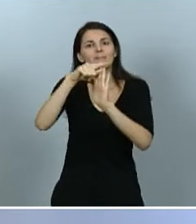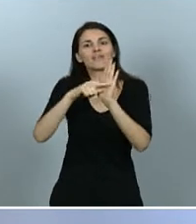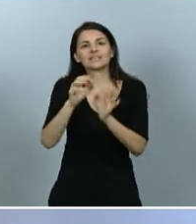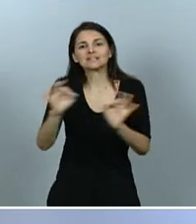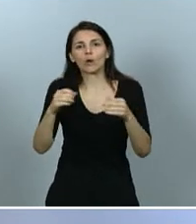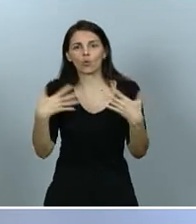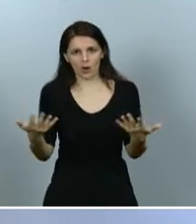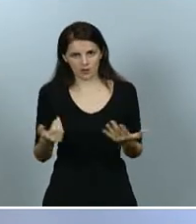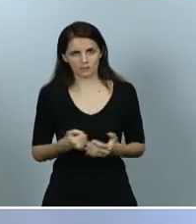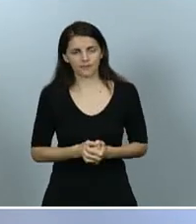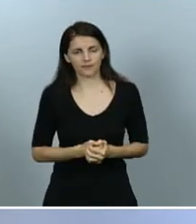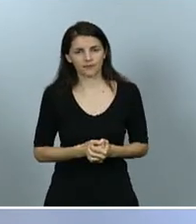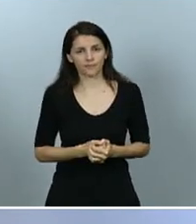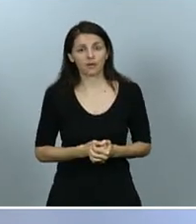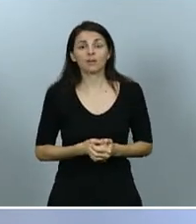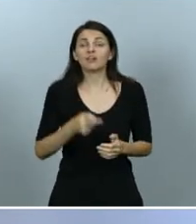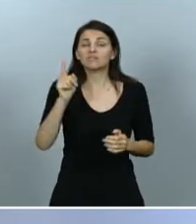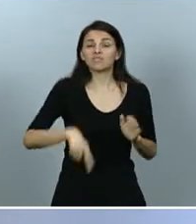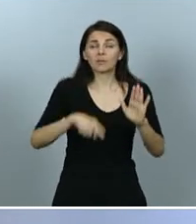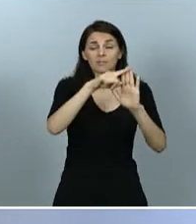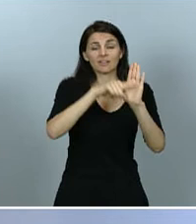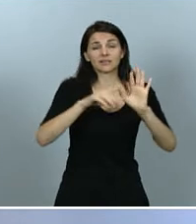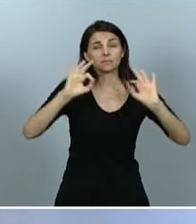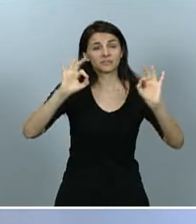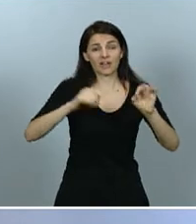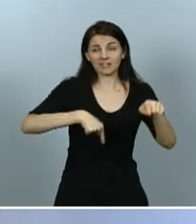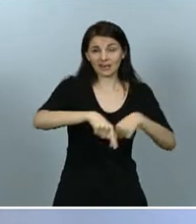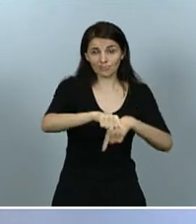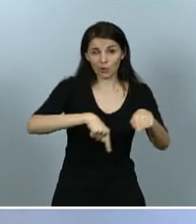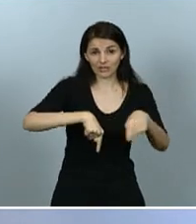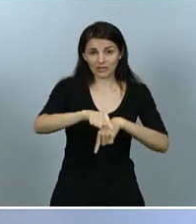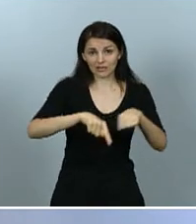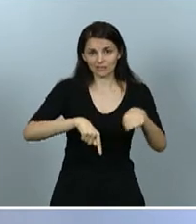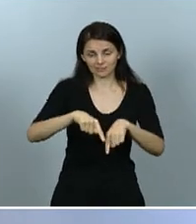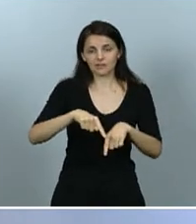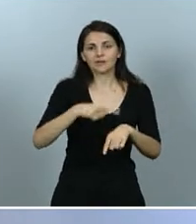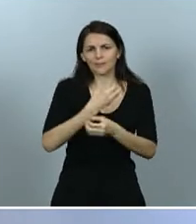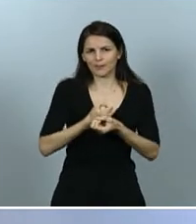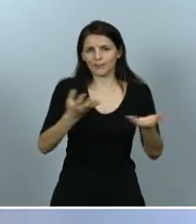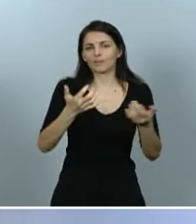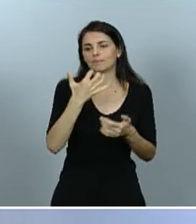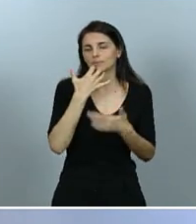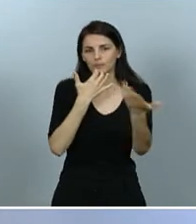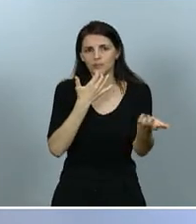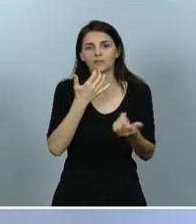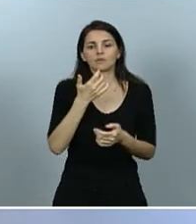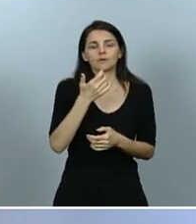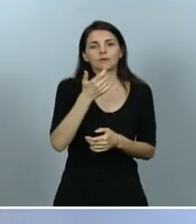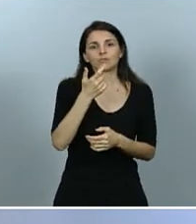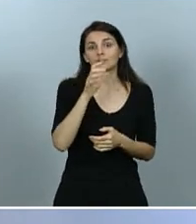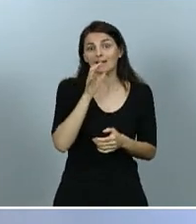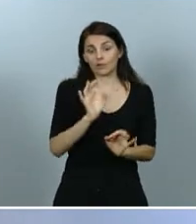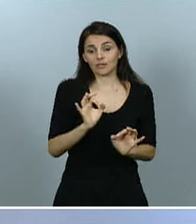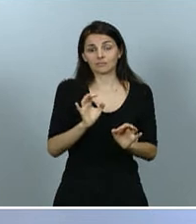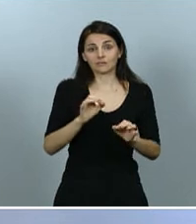se prevén medidas en materia de transportes, quiero destacar la obligatoriedad por parte de los operadores de transporte con